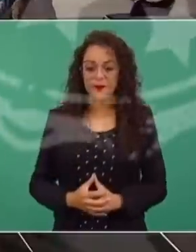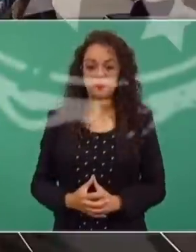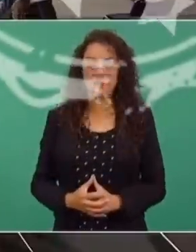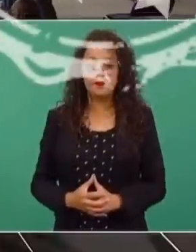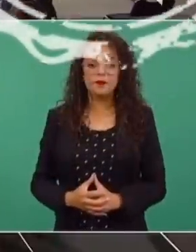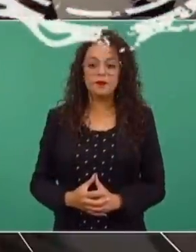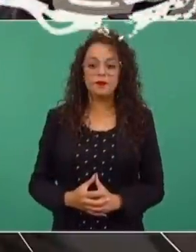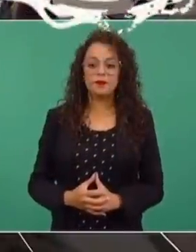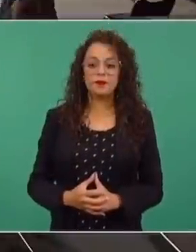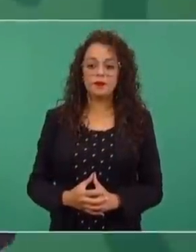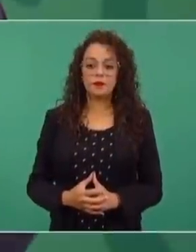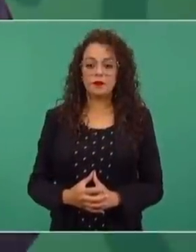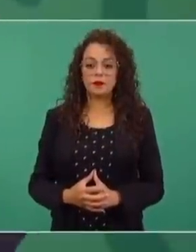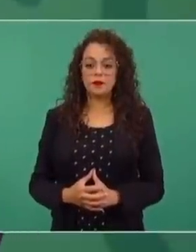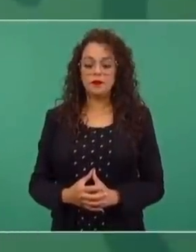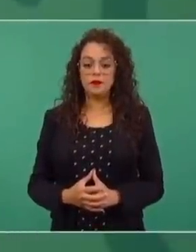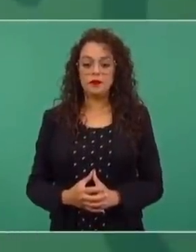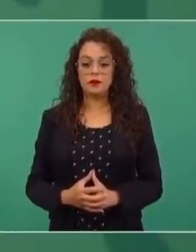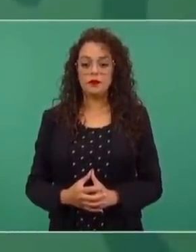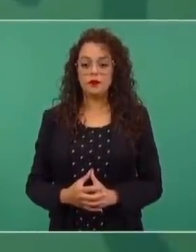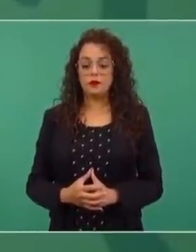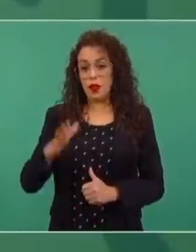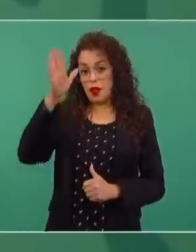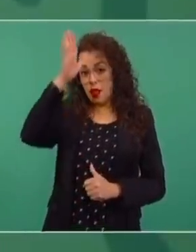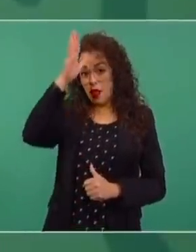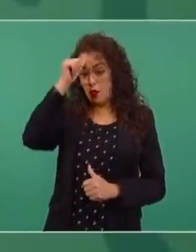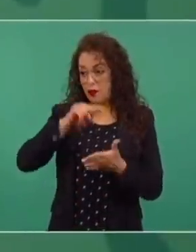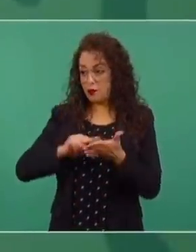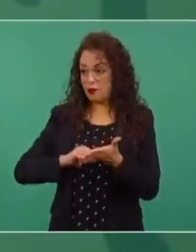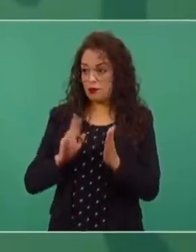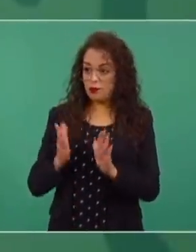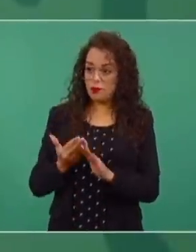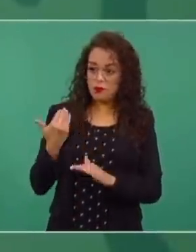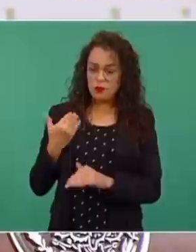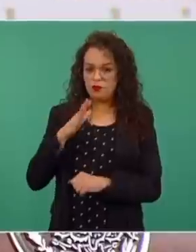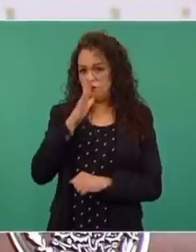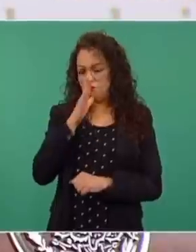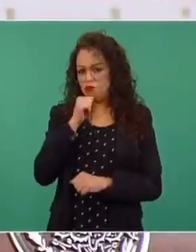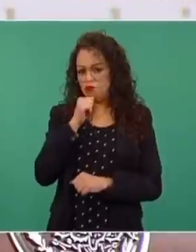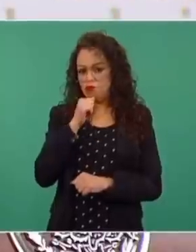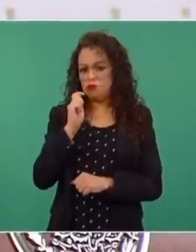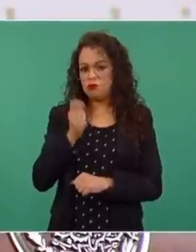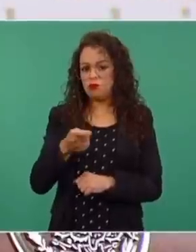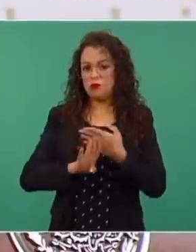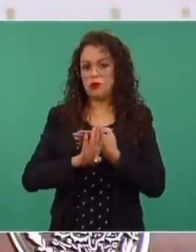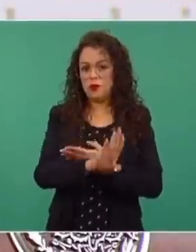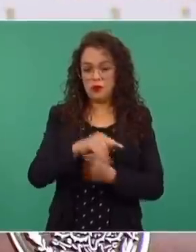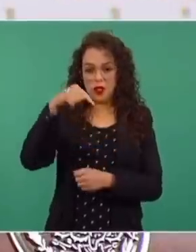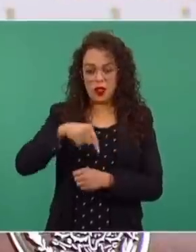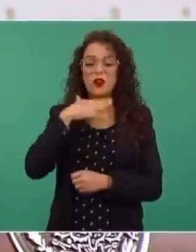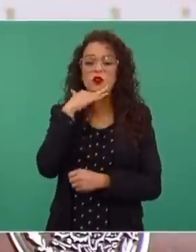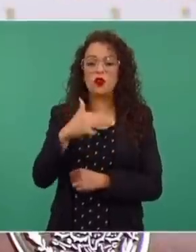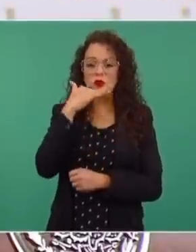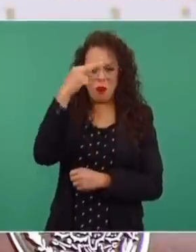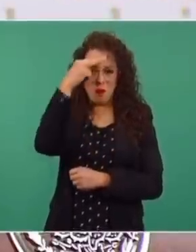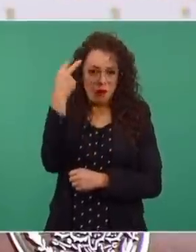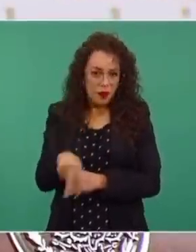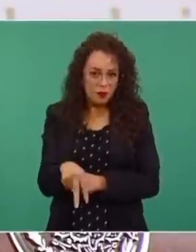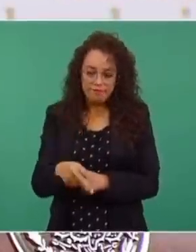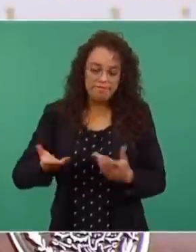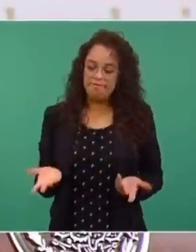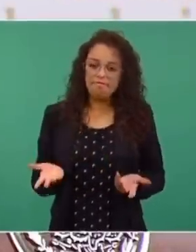El tratado no impide el que se evite en México la corrupción. No hay nada